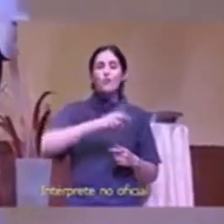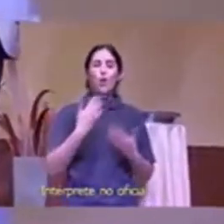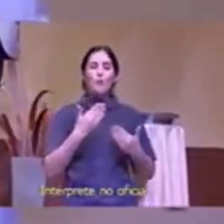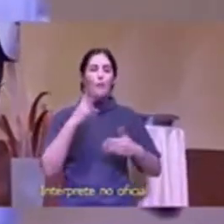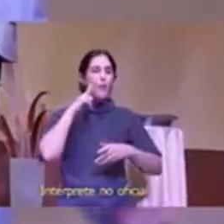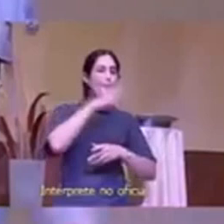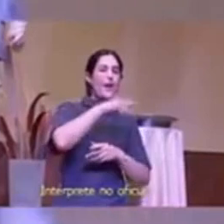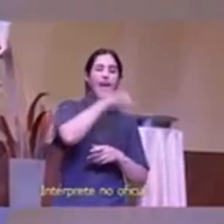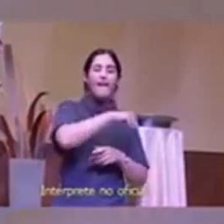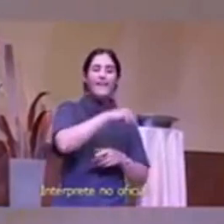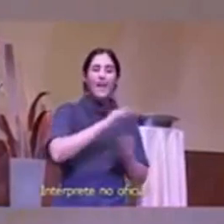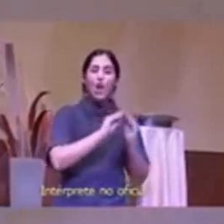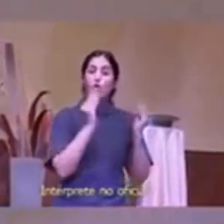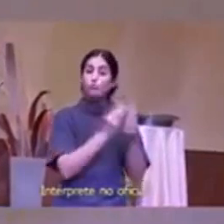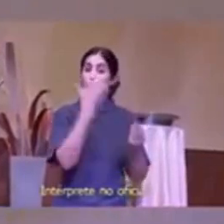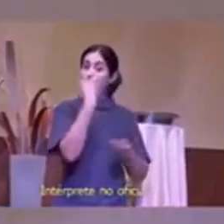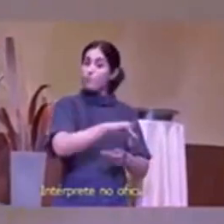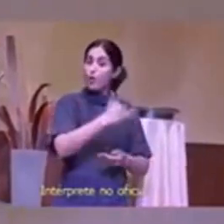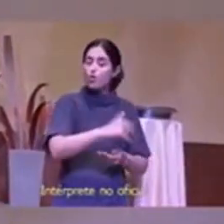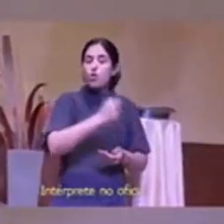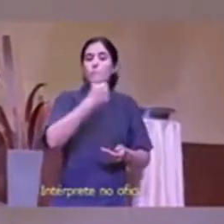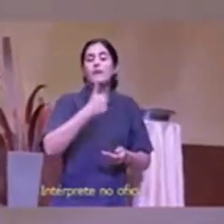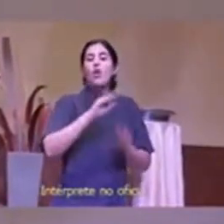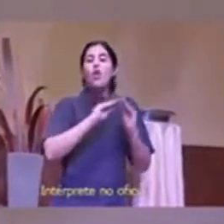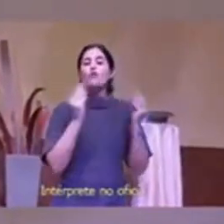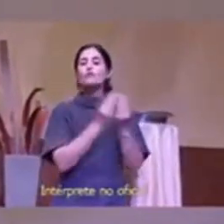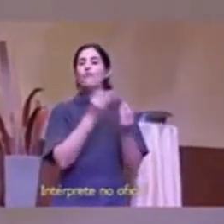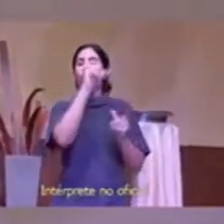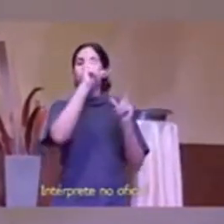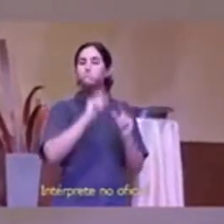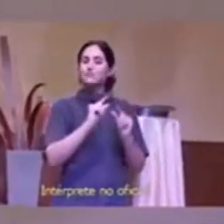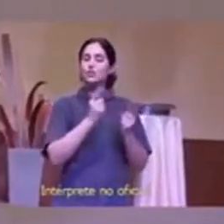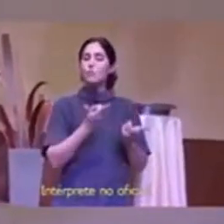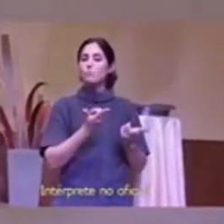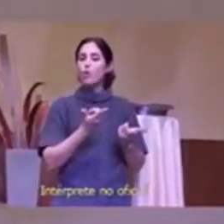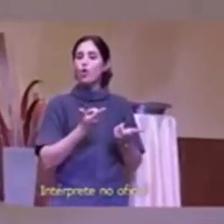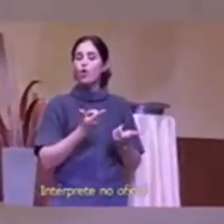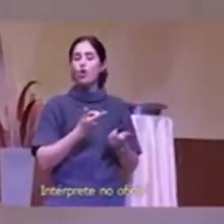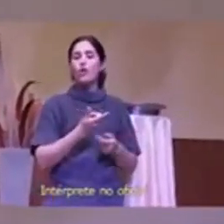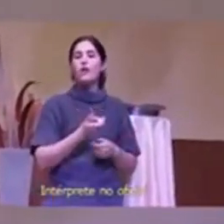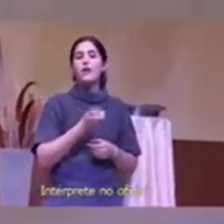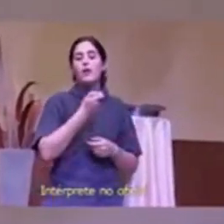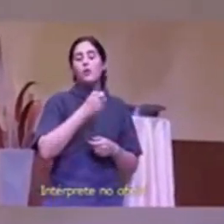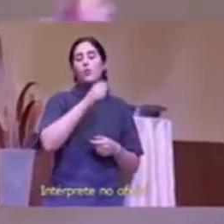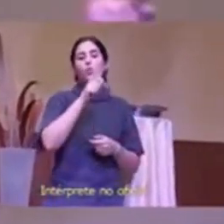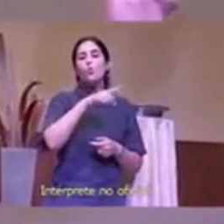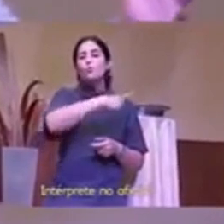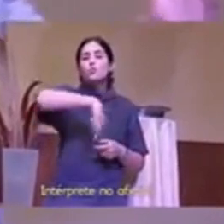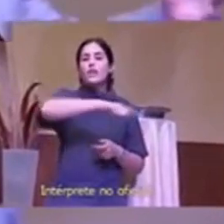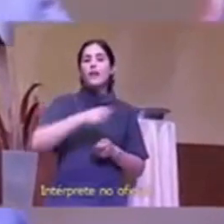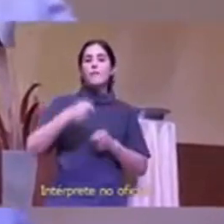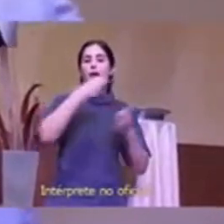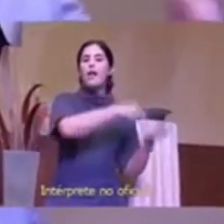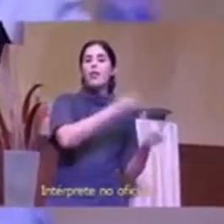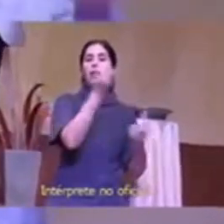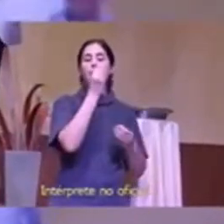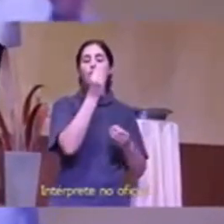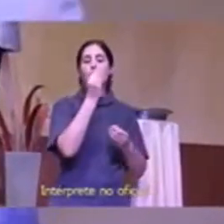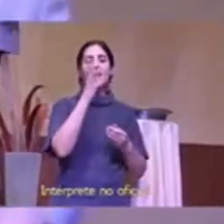a alimentar a 5.000 personas 500